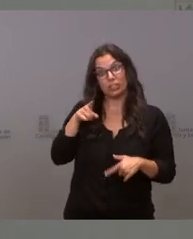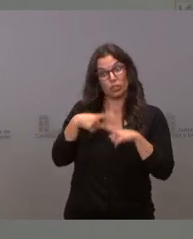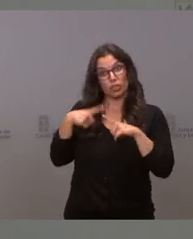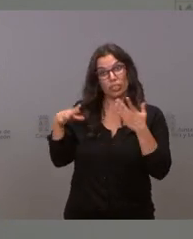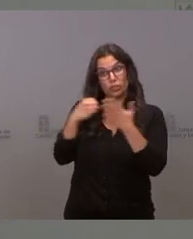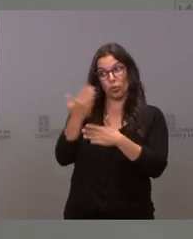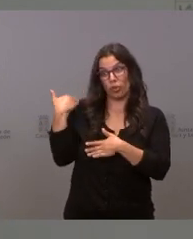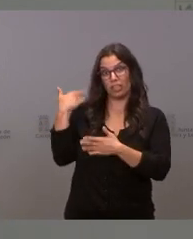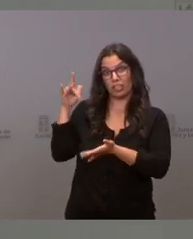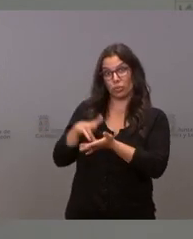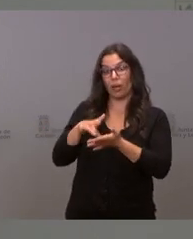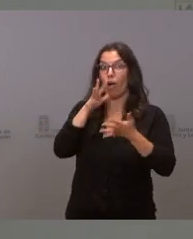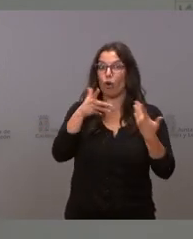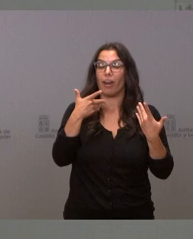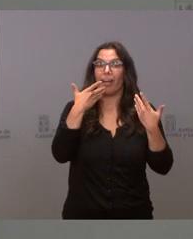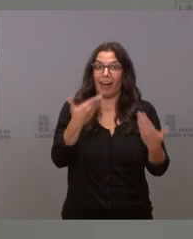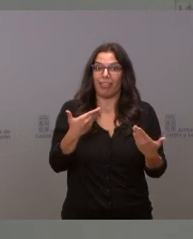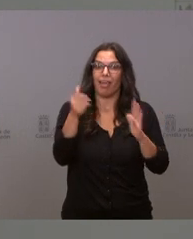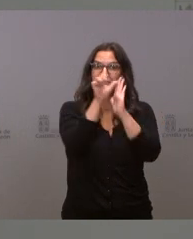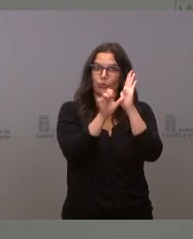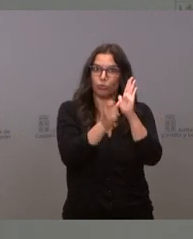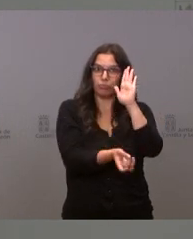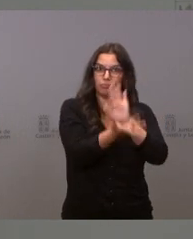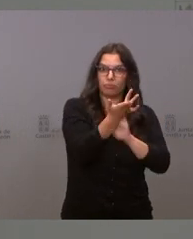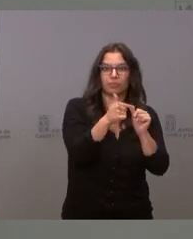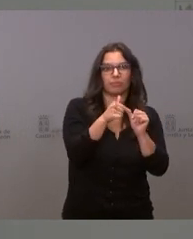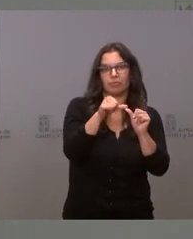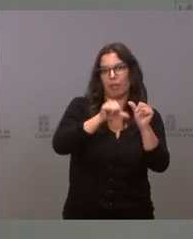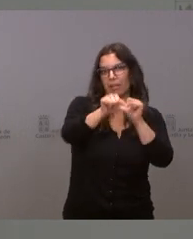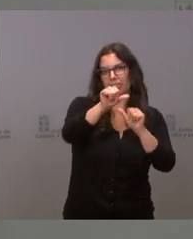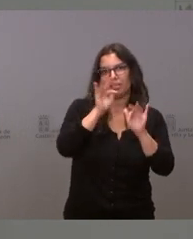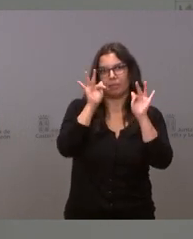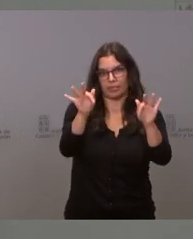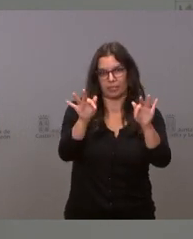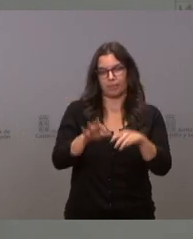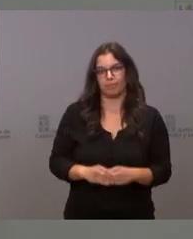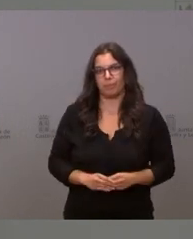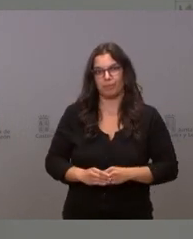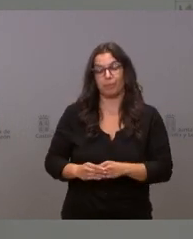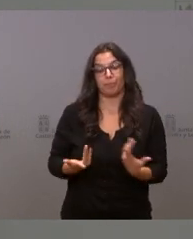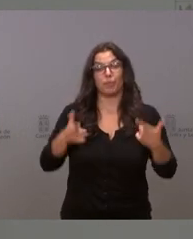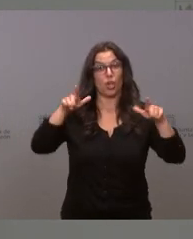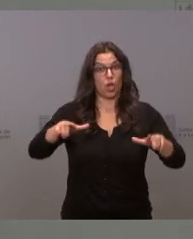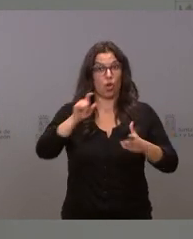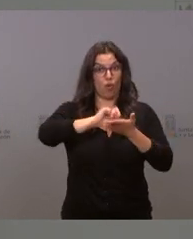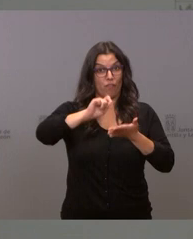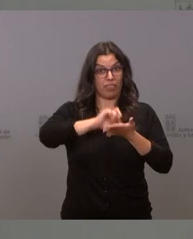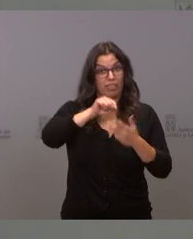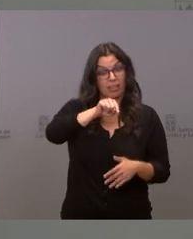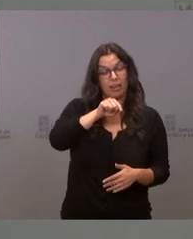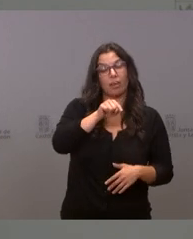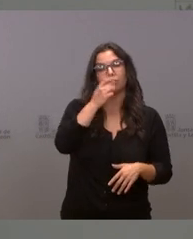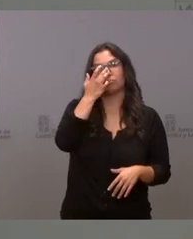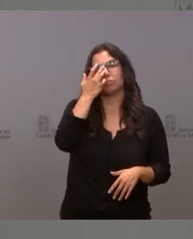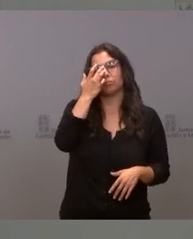a medidas como esta, parte del pasado de esta comunidad. Esta oficina surge como